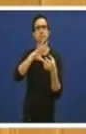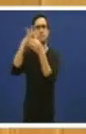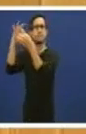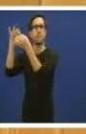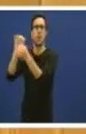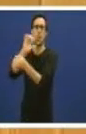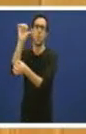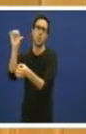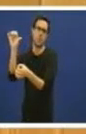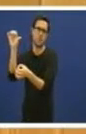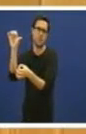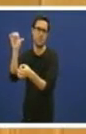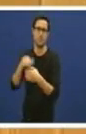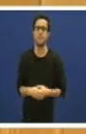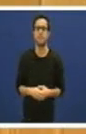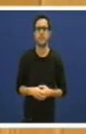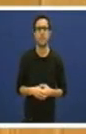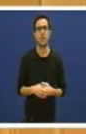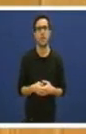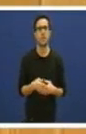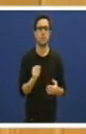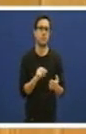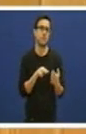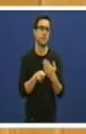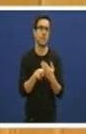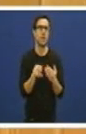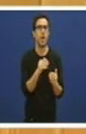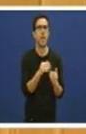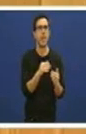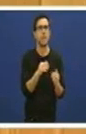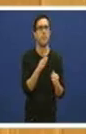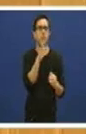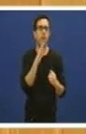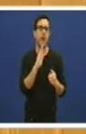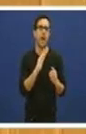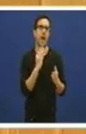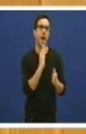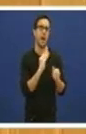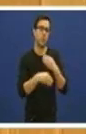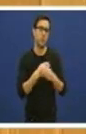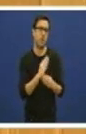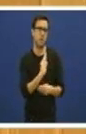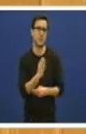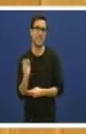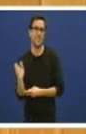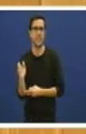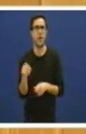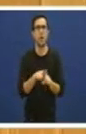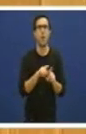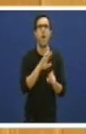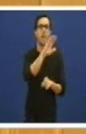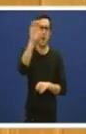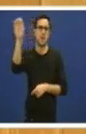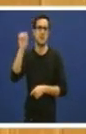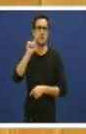que trascenden pois os ámbitos dos propios Estados. entre eles destaca que o impacto social da